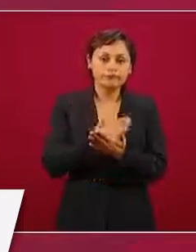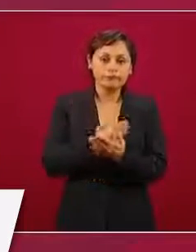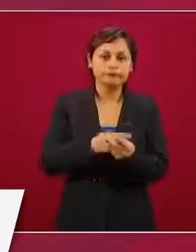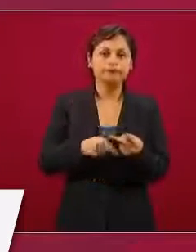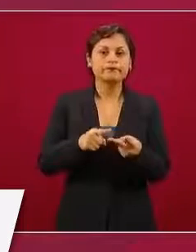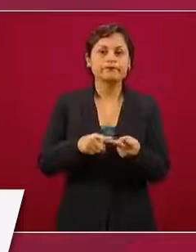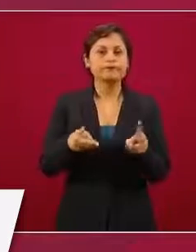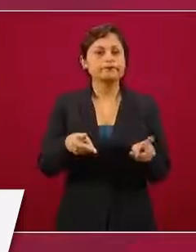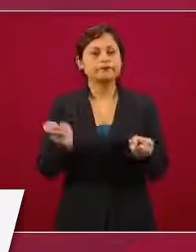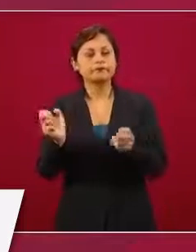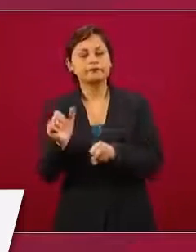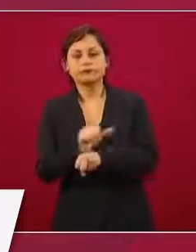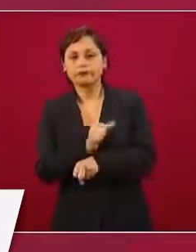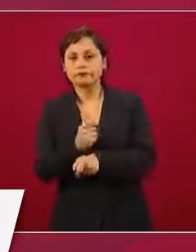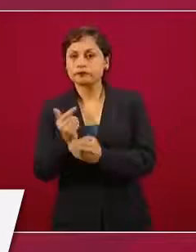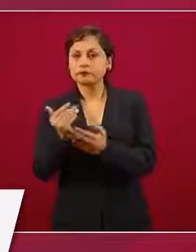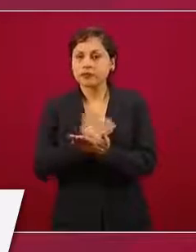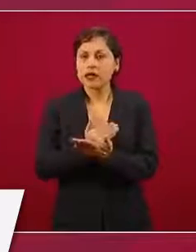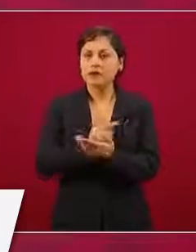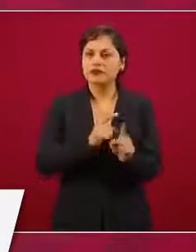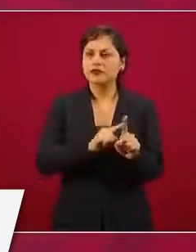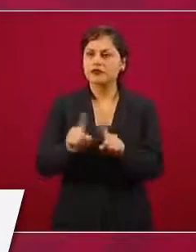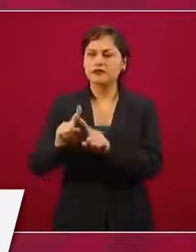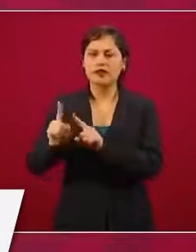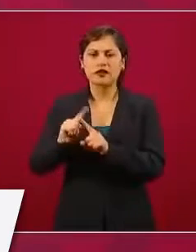robos de vehículos, de delitos en general.